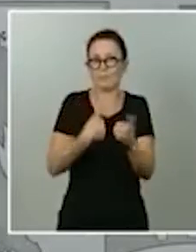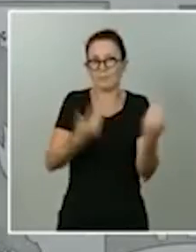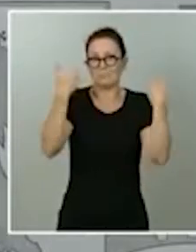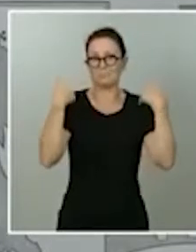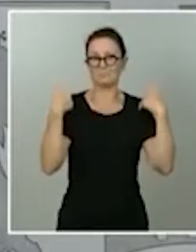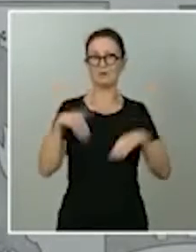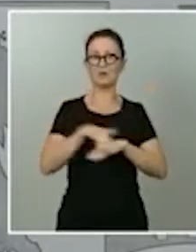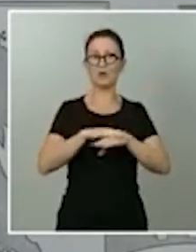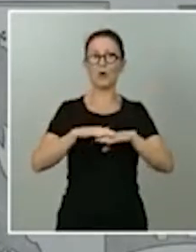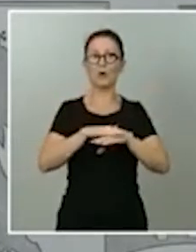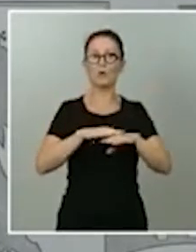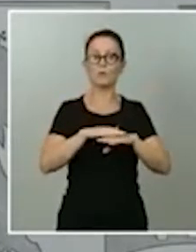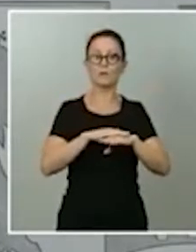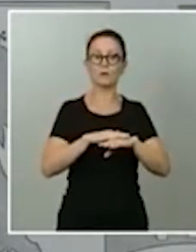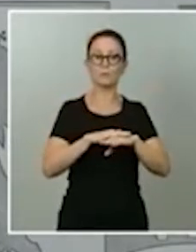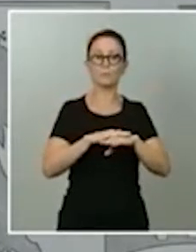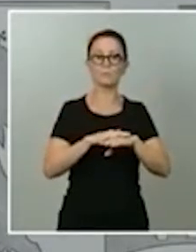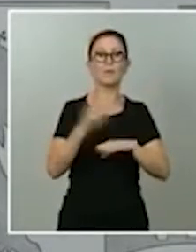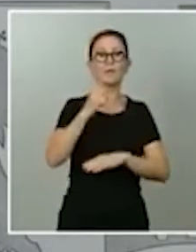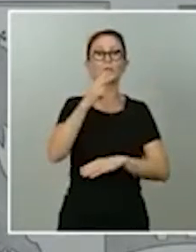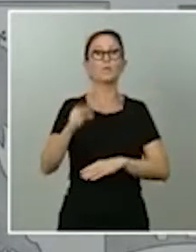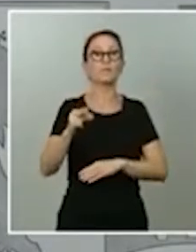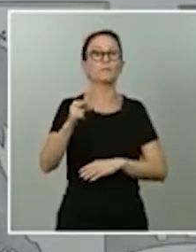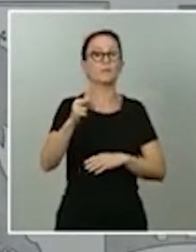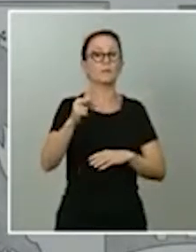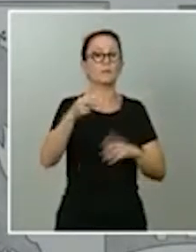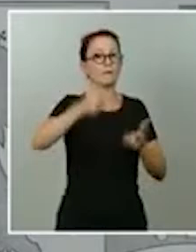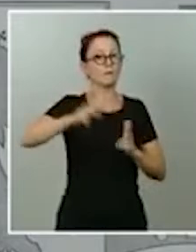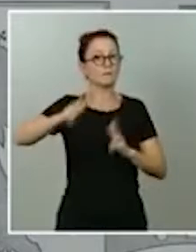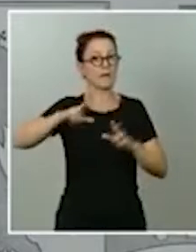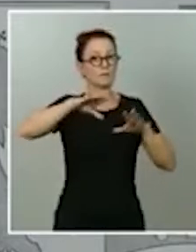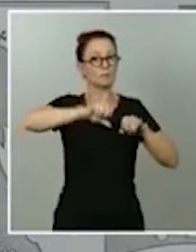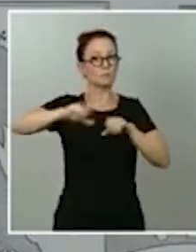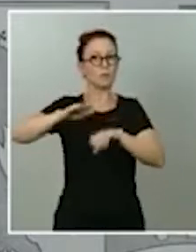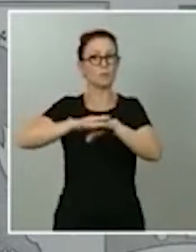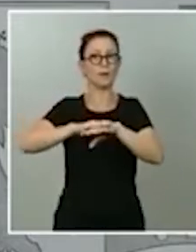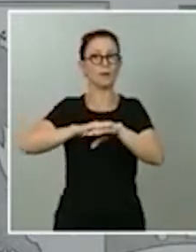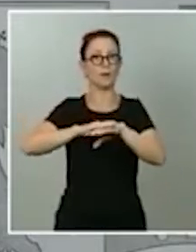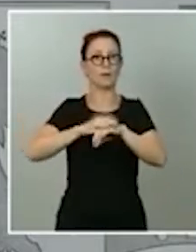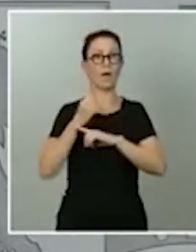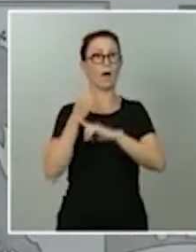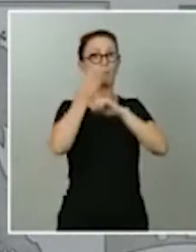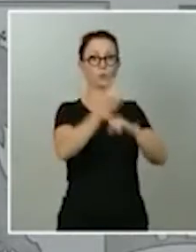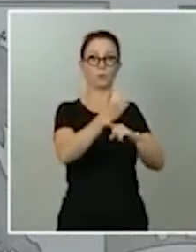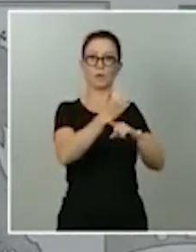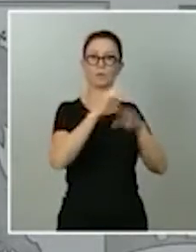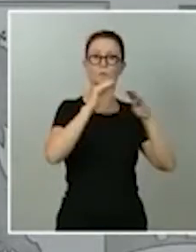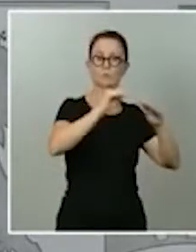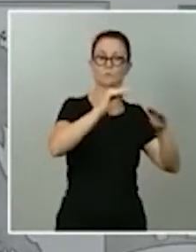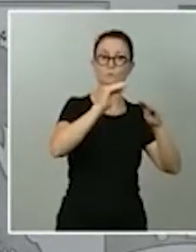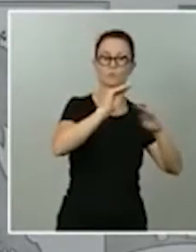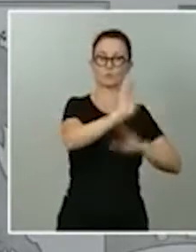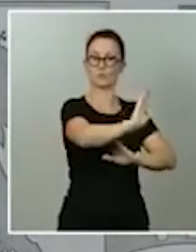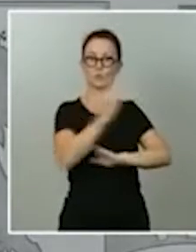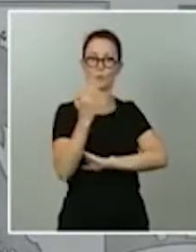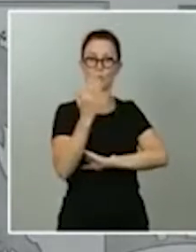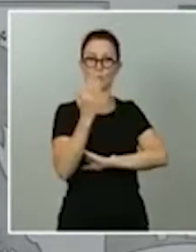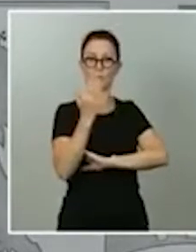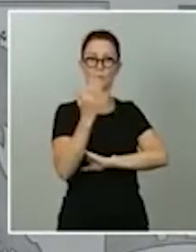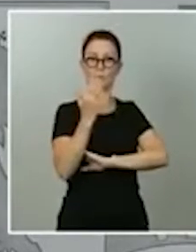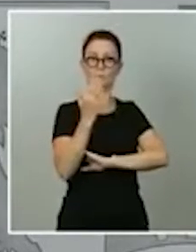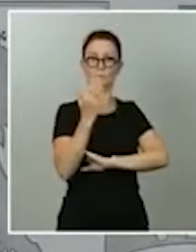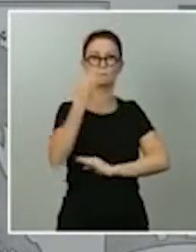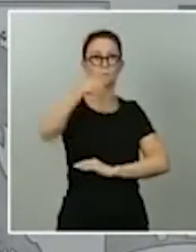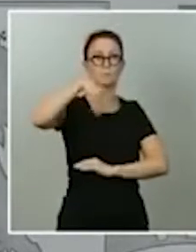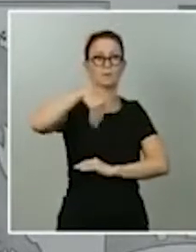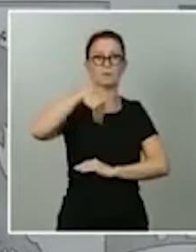120 escaños, para validar esa propuesta que pudiera hacer, hipotéticamente, cualquier presidente o presidenta autonómico de cualquier Gobierno